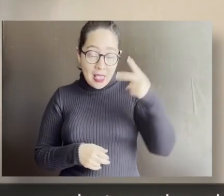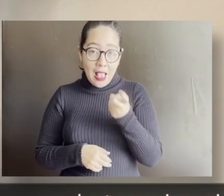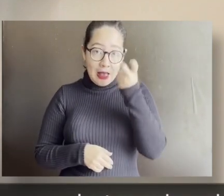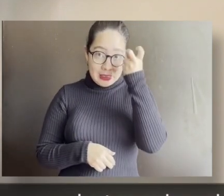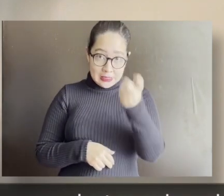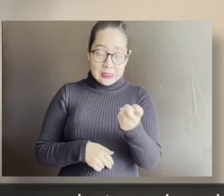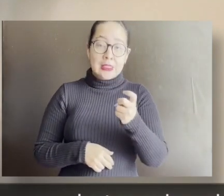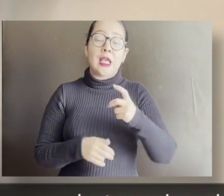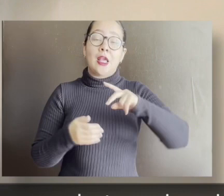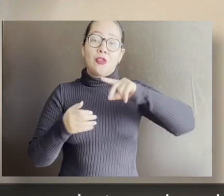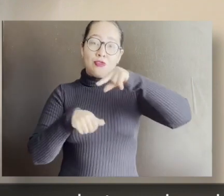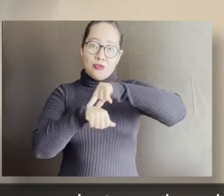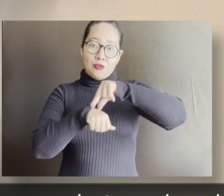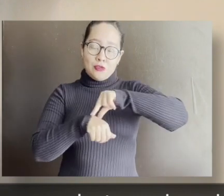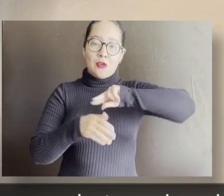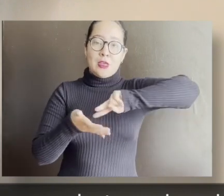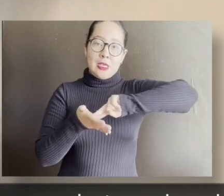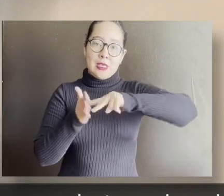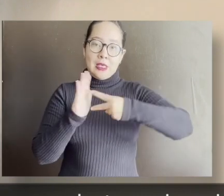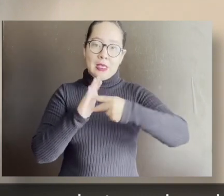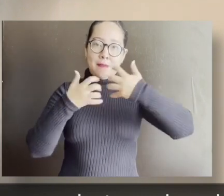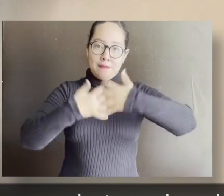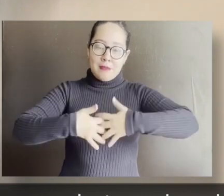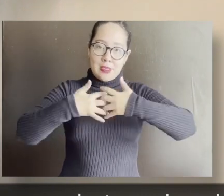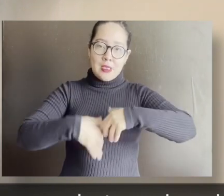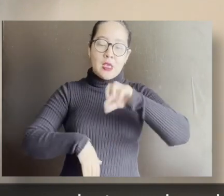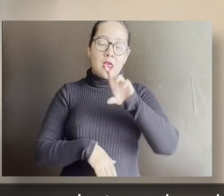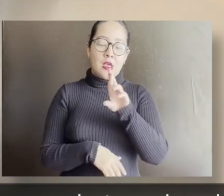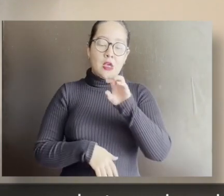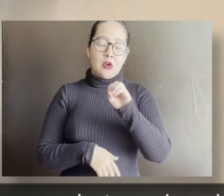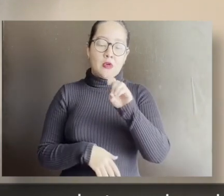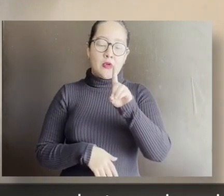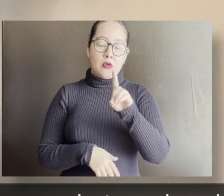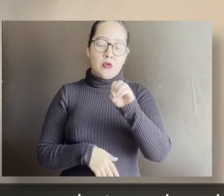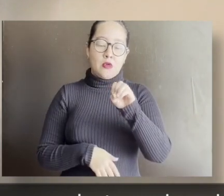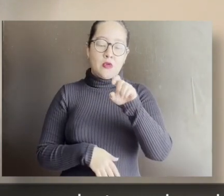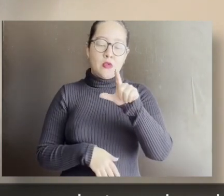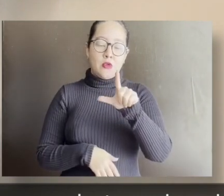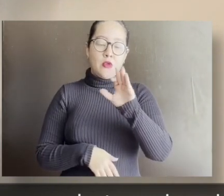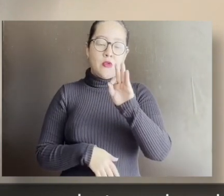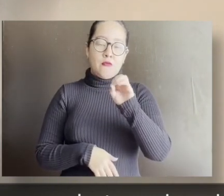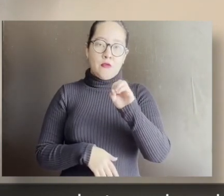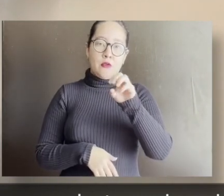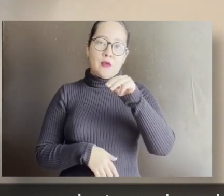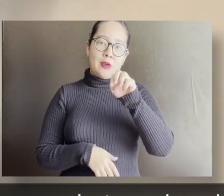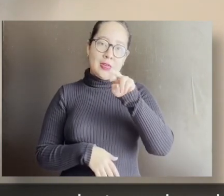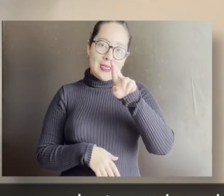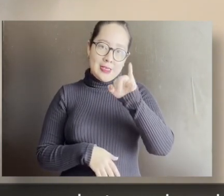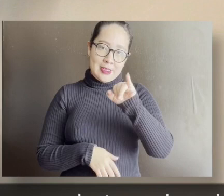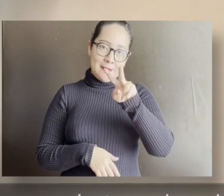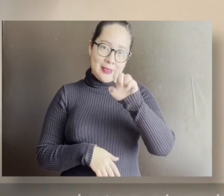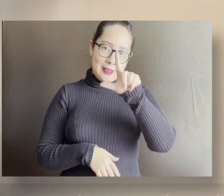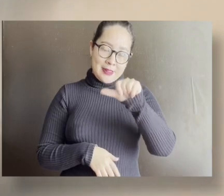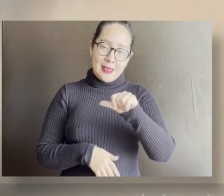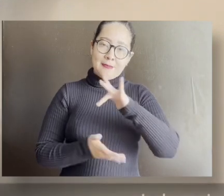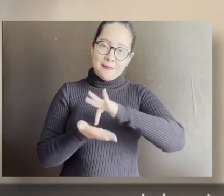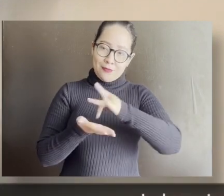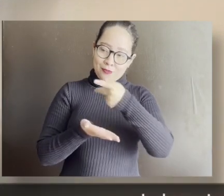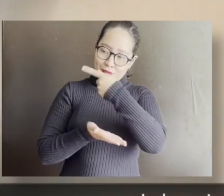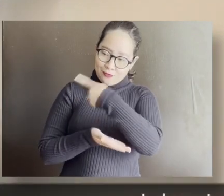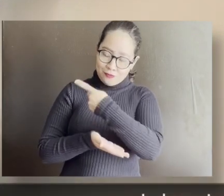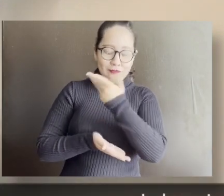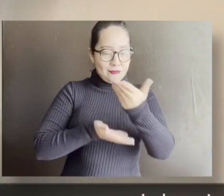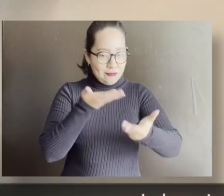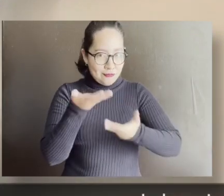mecánica Rodolfo Nerivela, a quien agradezco la distinción que tuvo para la comunidad educativa de los